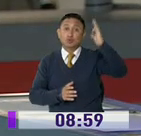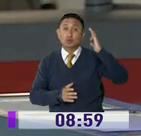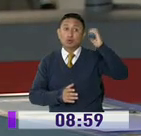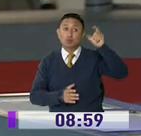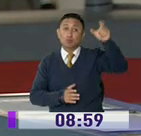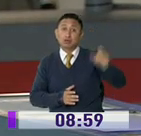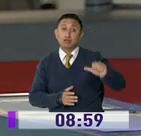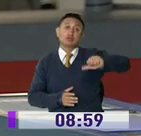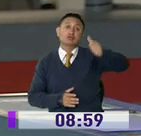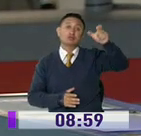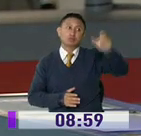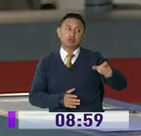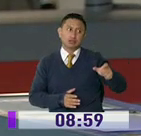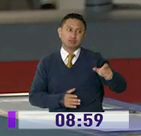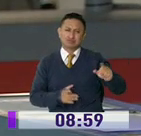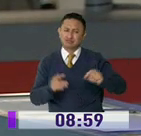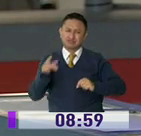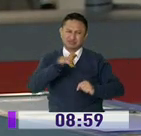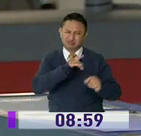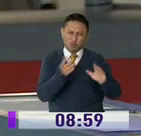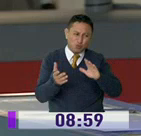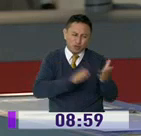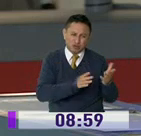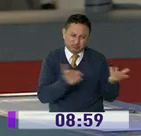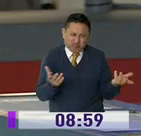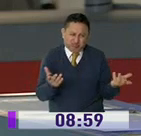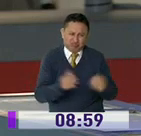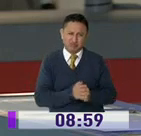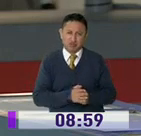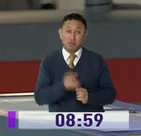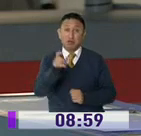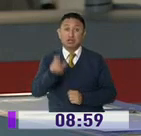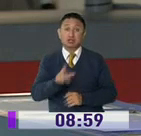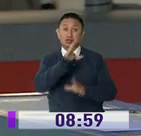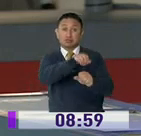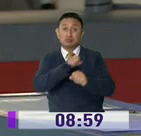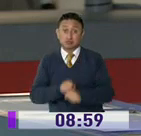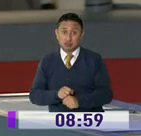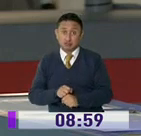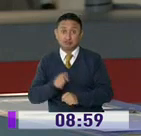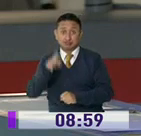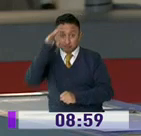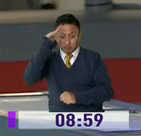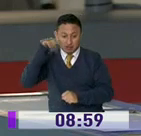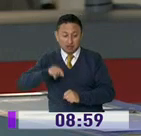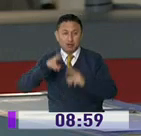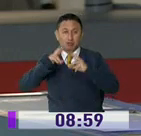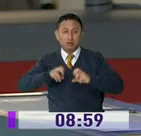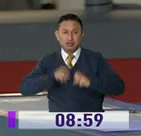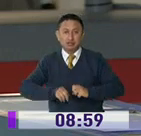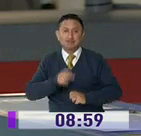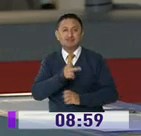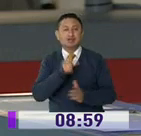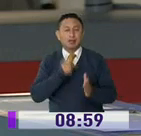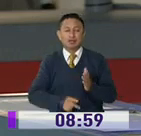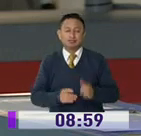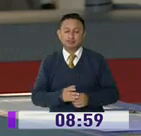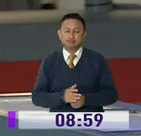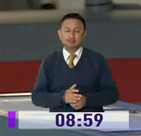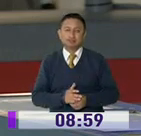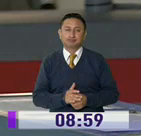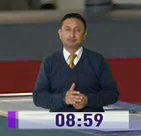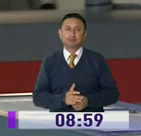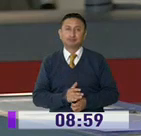ciudadano extranjero murió en un confuso incidente. Una persona fue detenida por la policía, quien investiga ya este caso. Vamos.